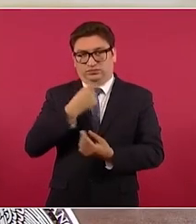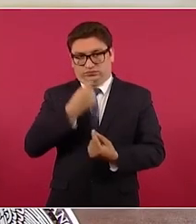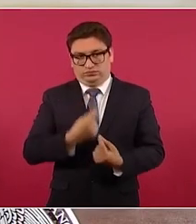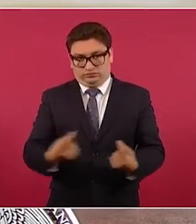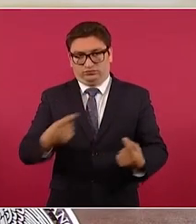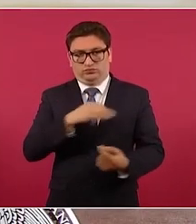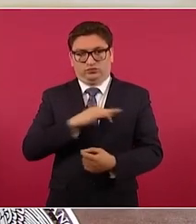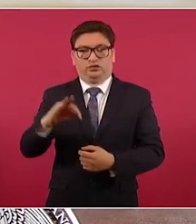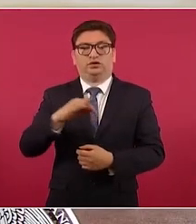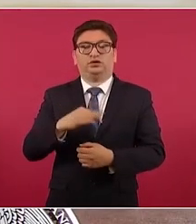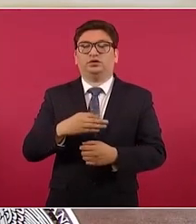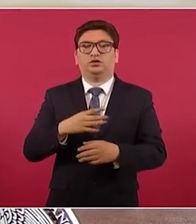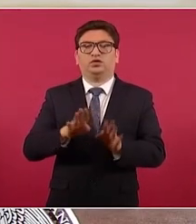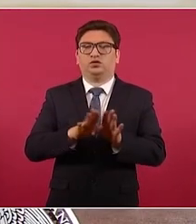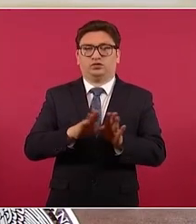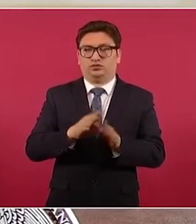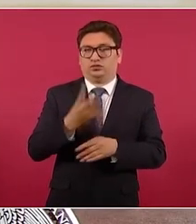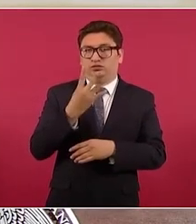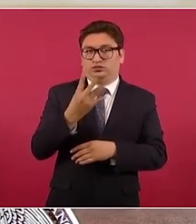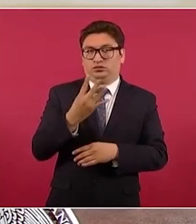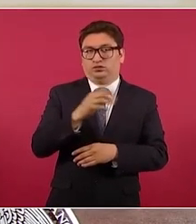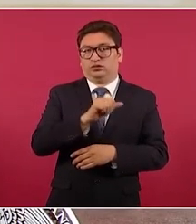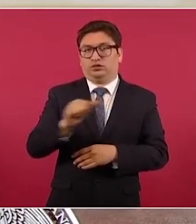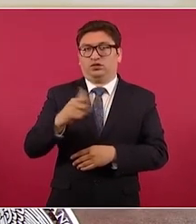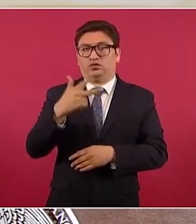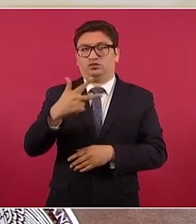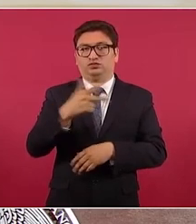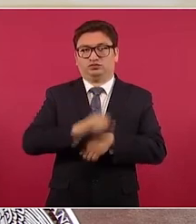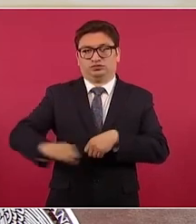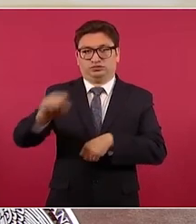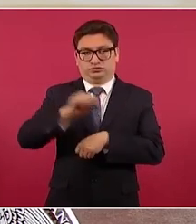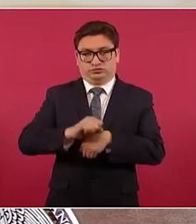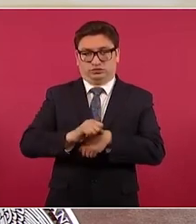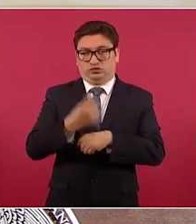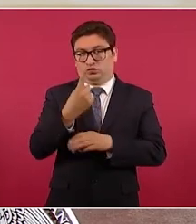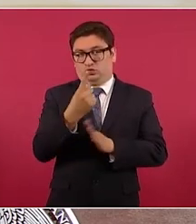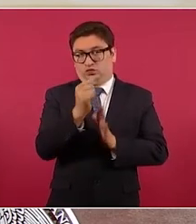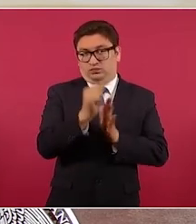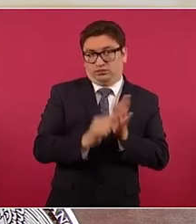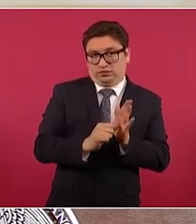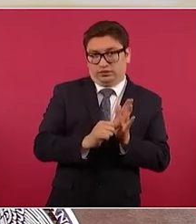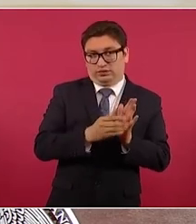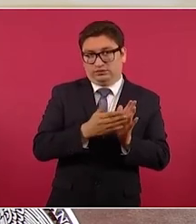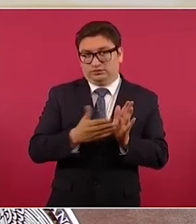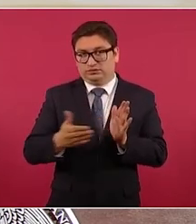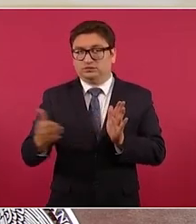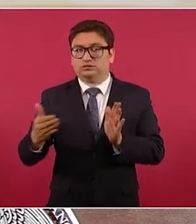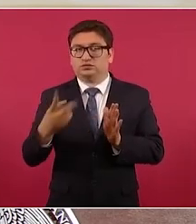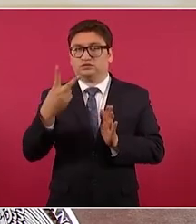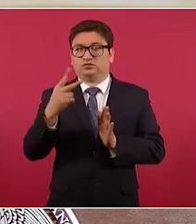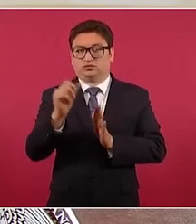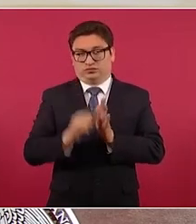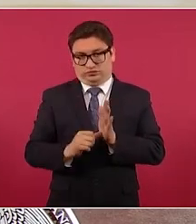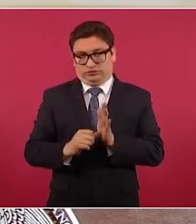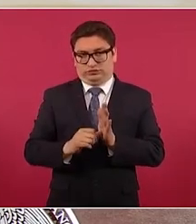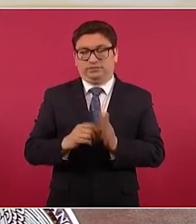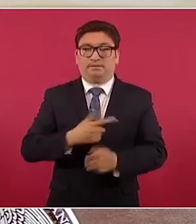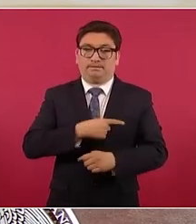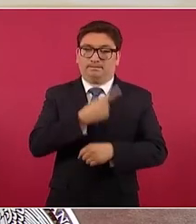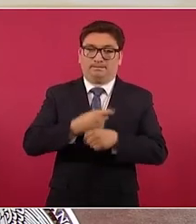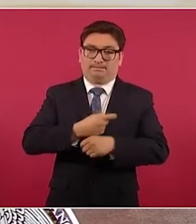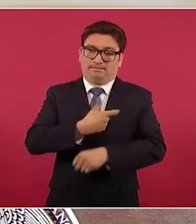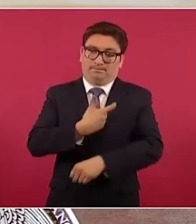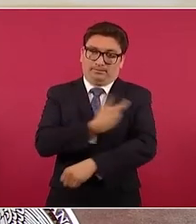edad que se aplique de cuatro a ocho semanas es decir de un mes a dos meses después de la primera dosis